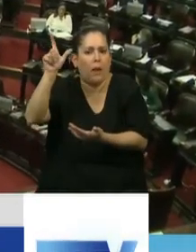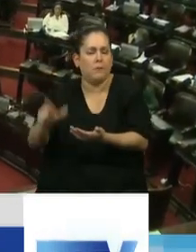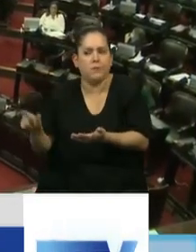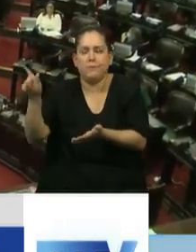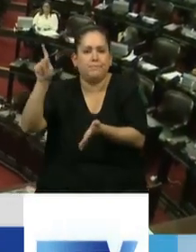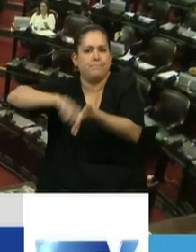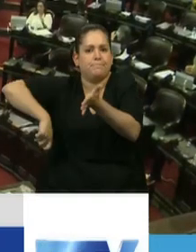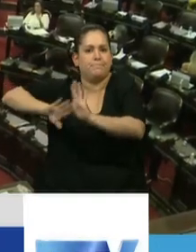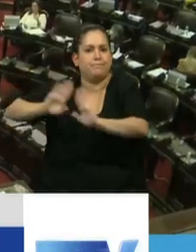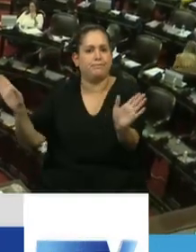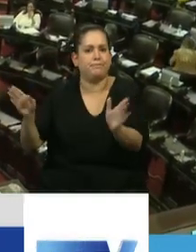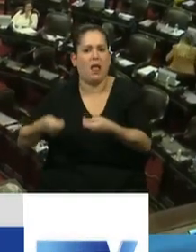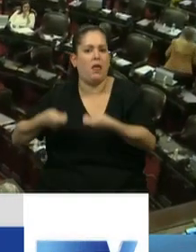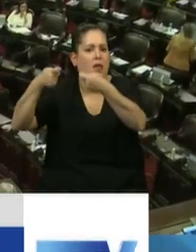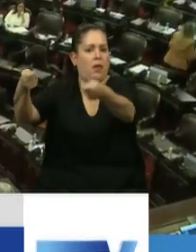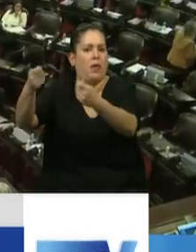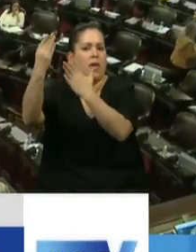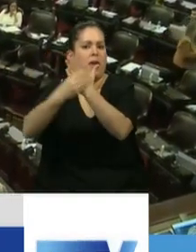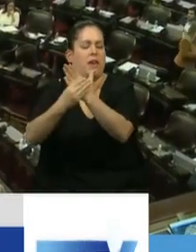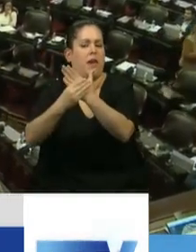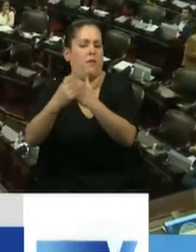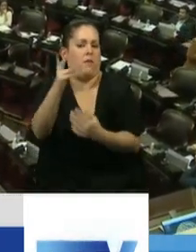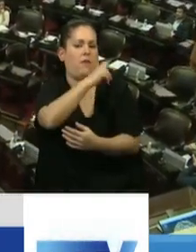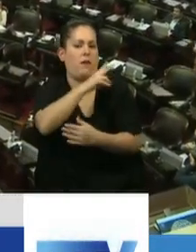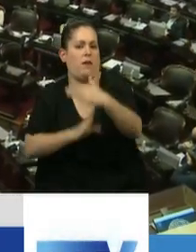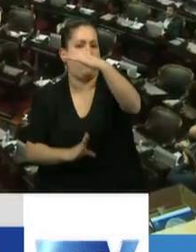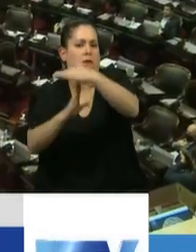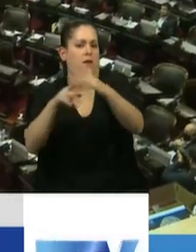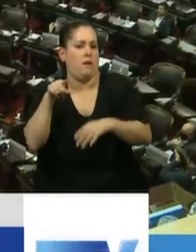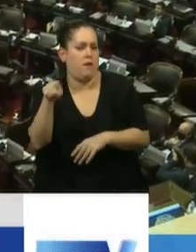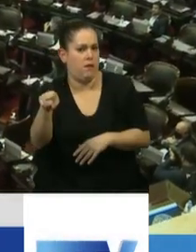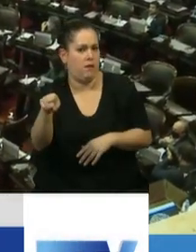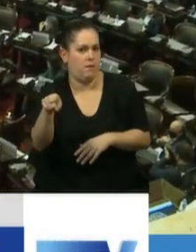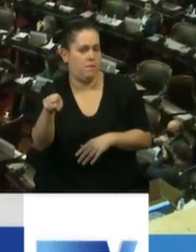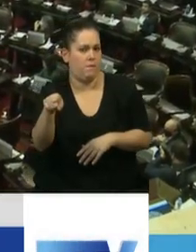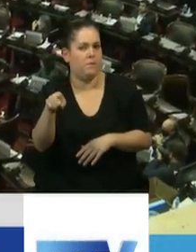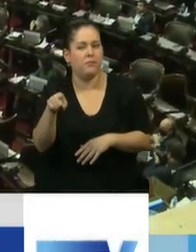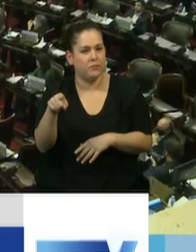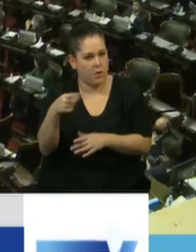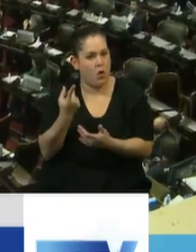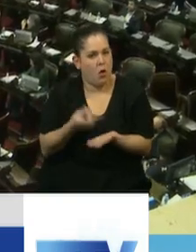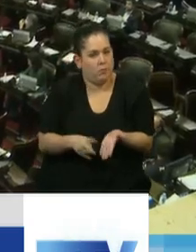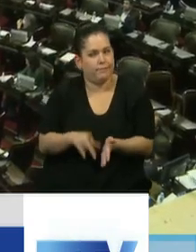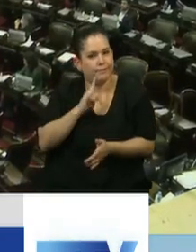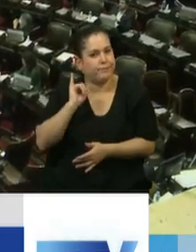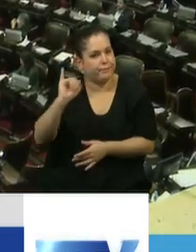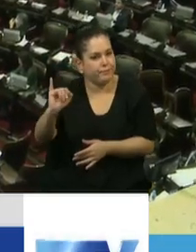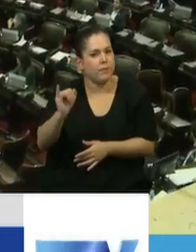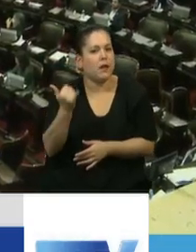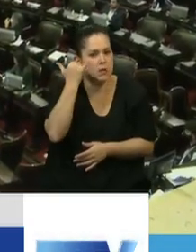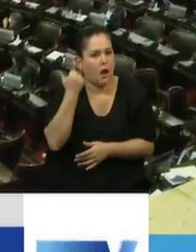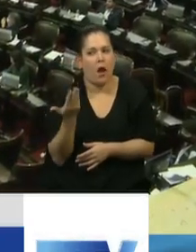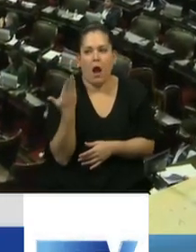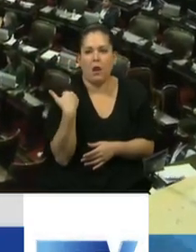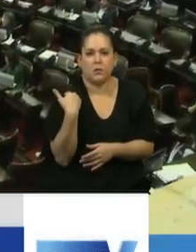transferido de este Congreso al Jefe de Gabinete. Un Jefe de Gabinete que vuelva a reclamarle, señor Presidente, como lo hemos hecho